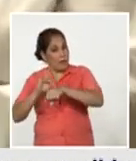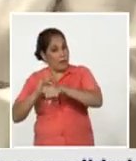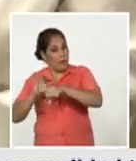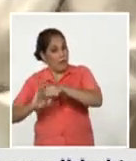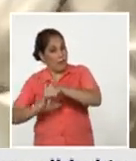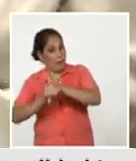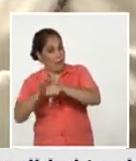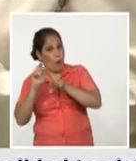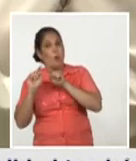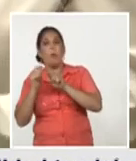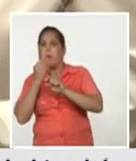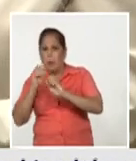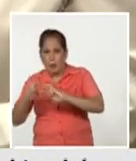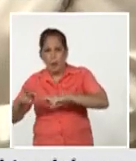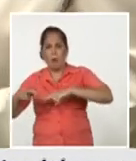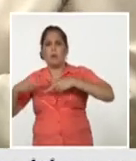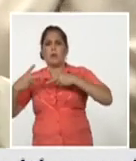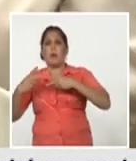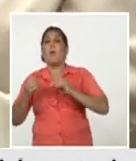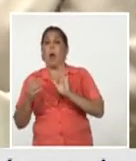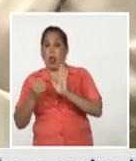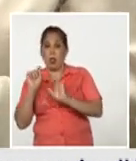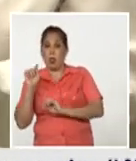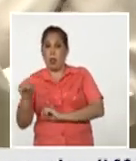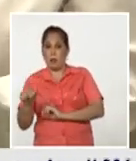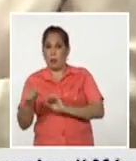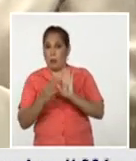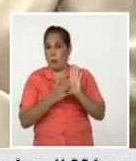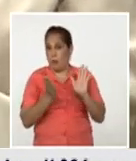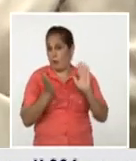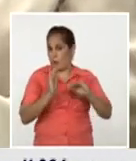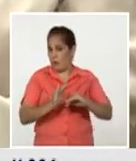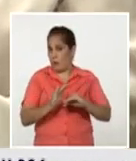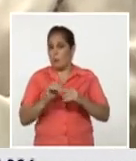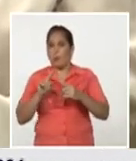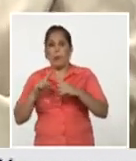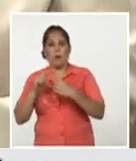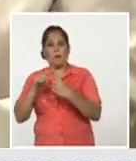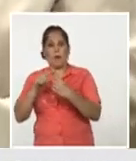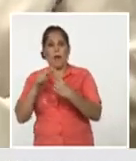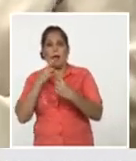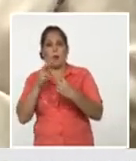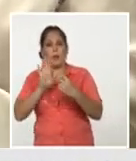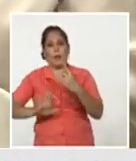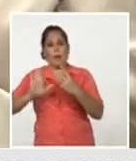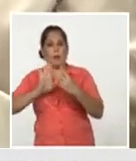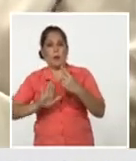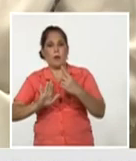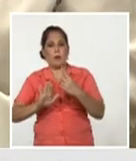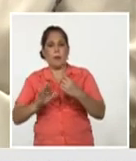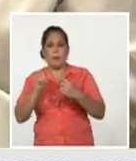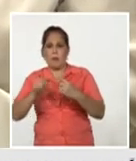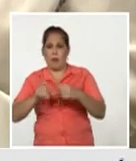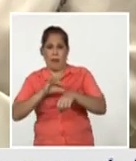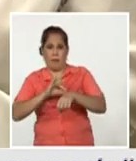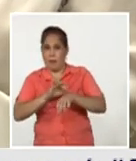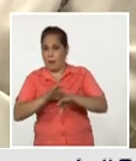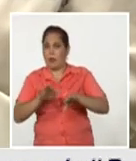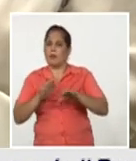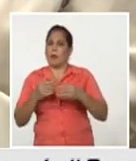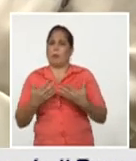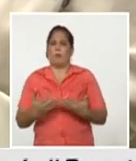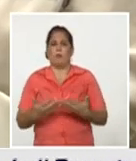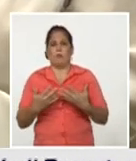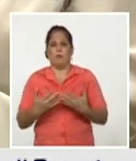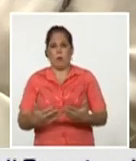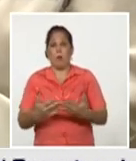está sólidamente demostrada existe por dos razones primero porque la respuesta inmune de los convalescientes es pobre y segundo porque estamos en un escenario de